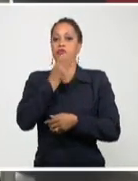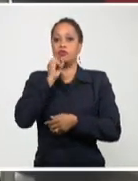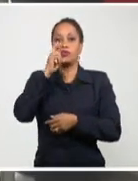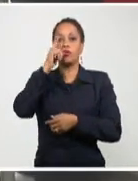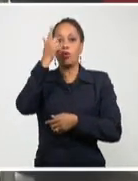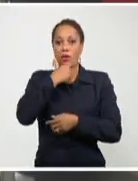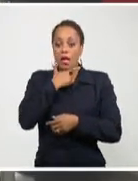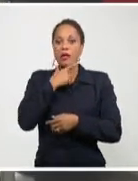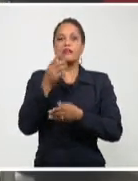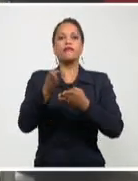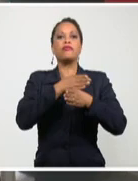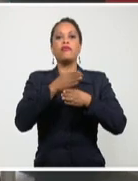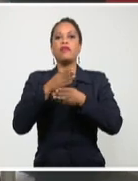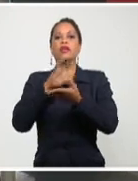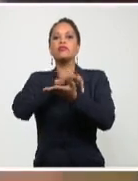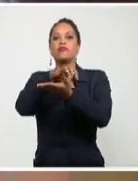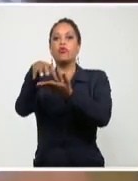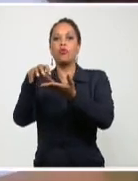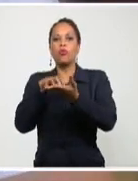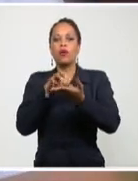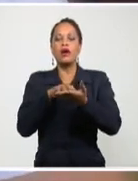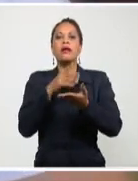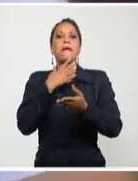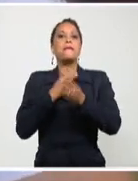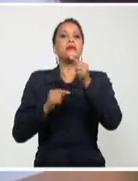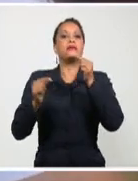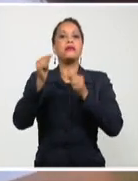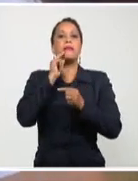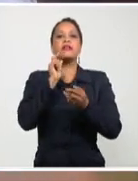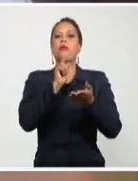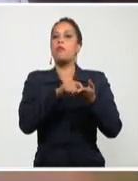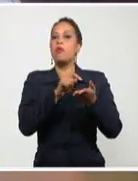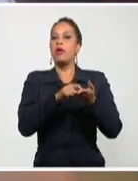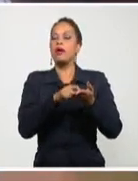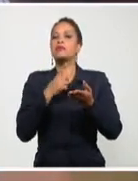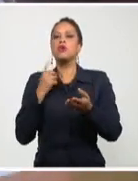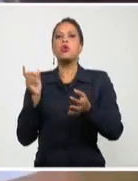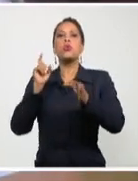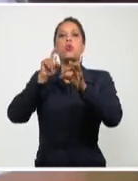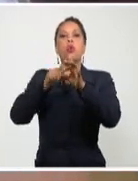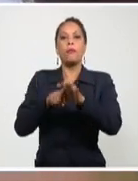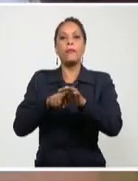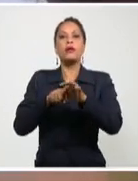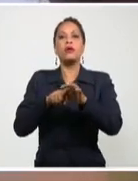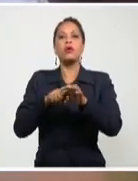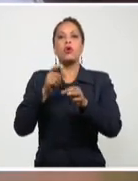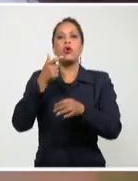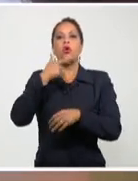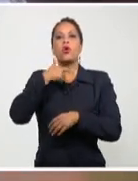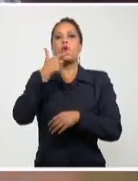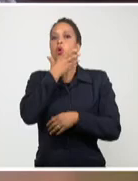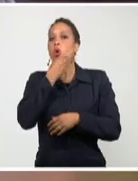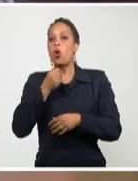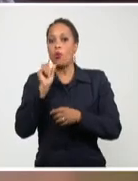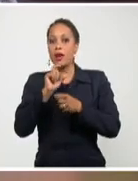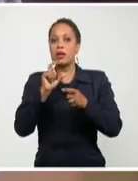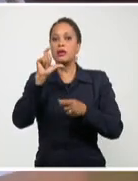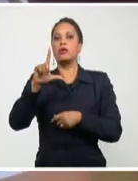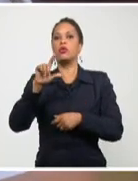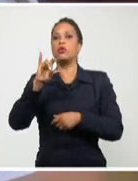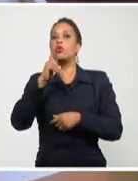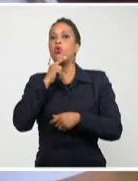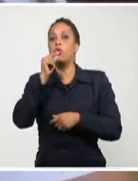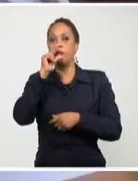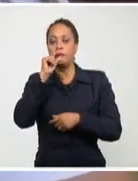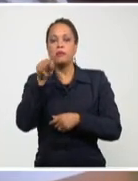ellos todas las bodegas del municipio Cabecera. Creamos un convenio con Joven Club, la computadora de la familia, como se le dice, y ellos van a ser